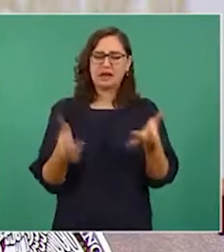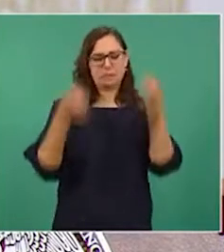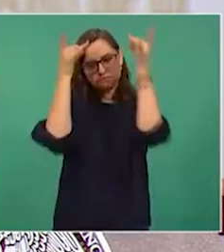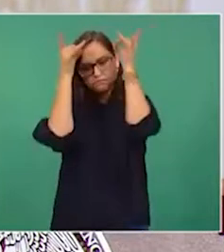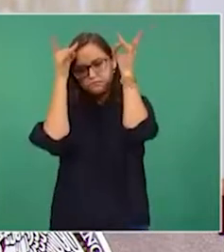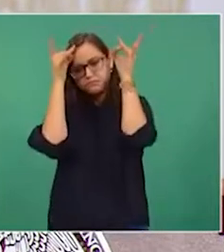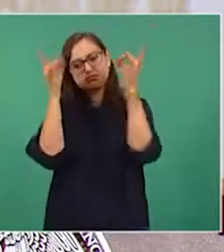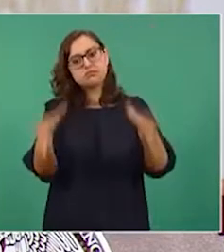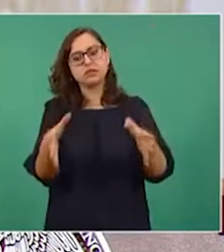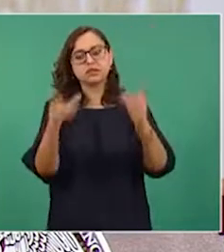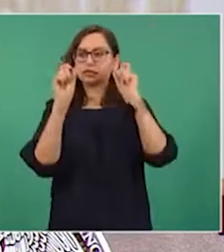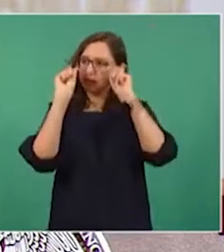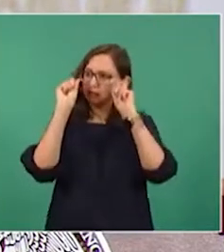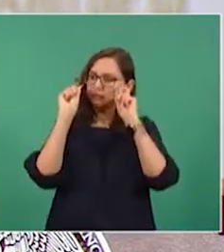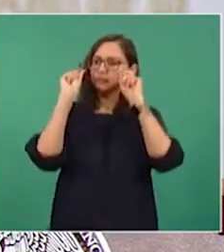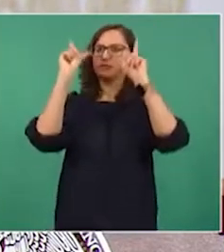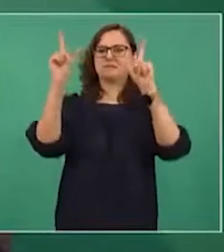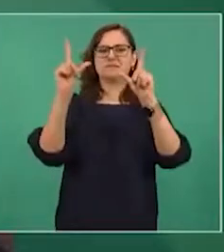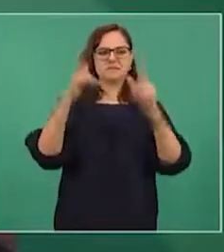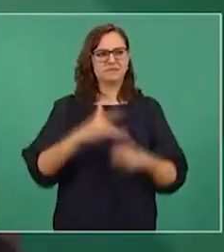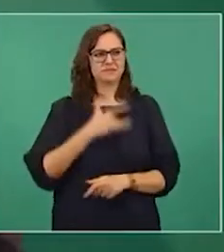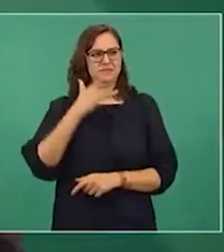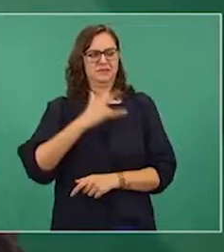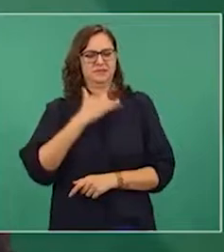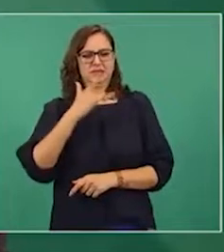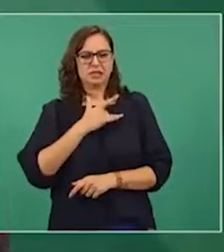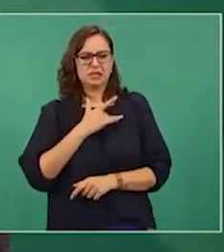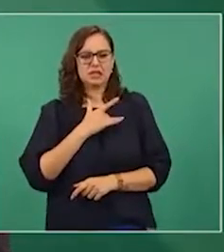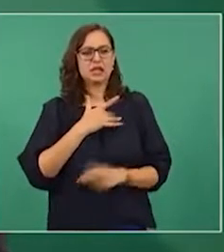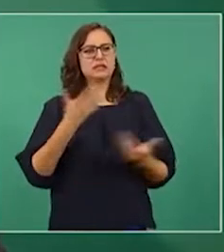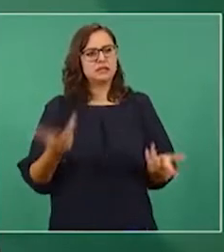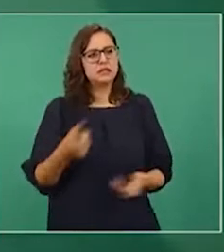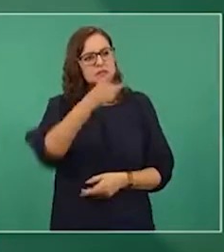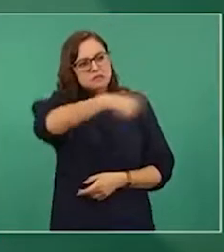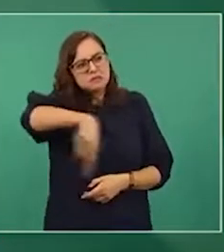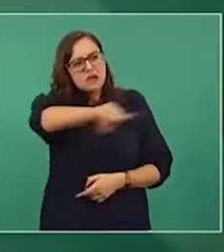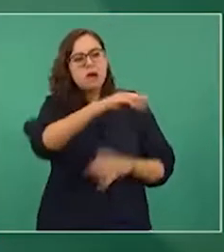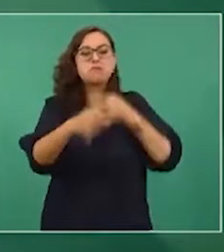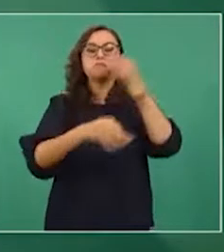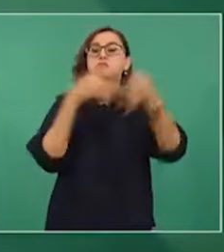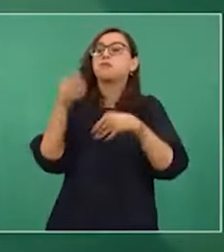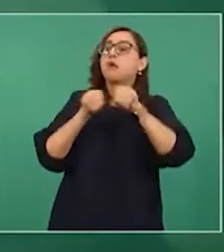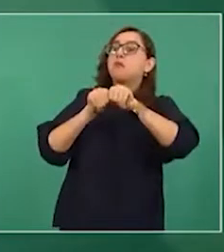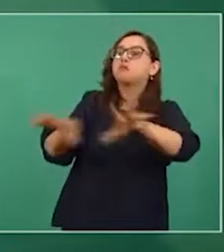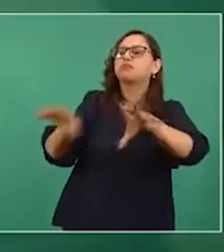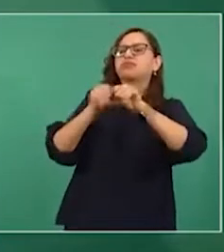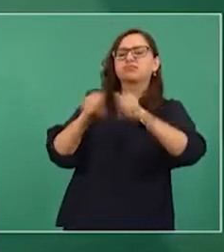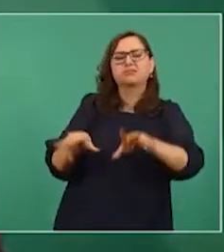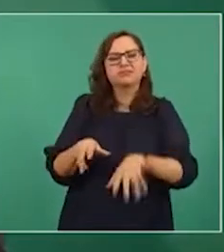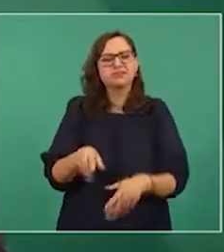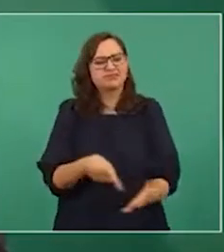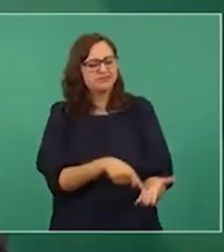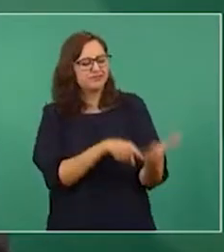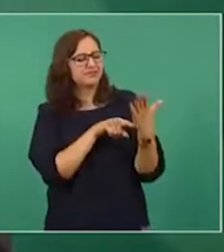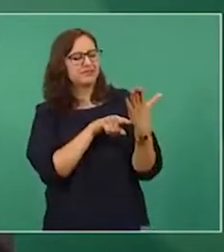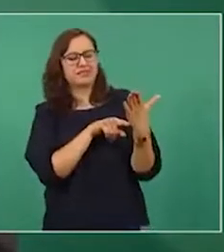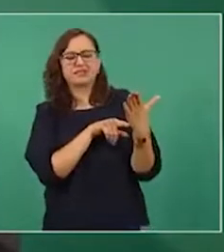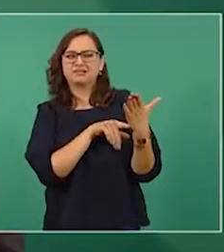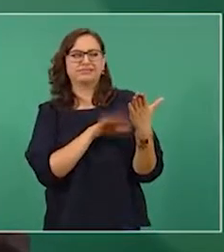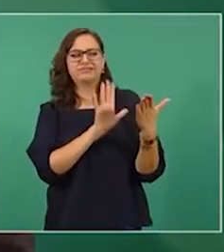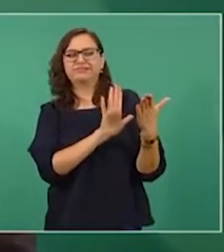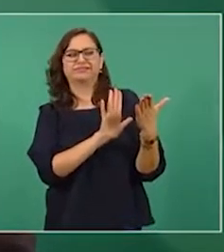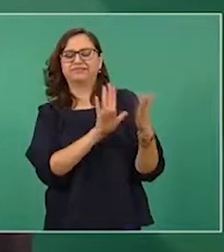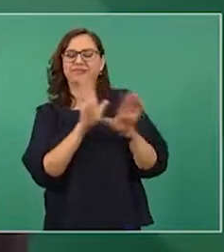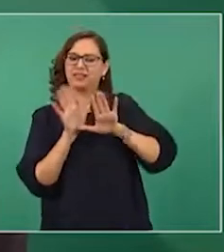mexicanos que tomaron distancia de la visión que han ofrecido los medios tradicionales de la realidad nacional.